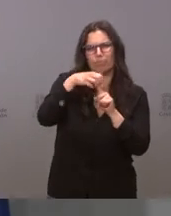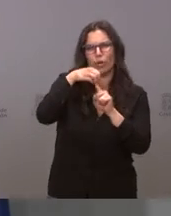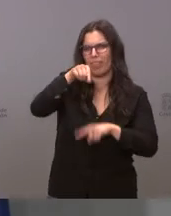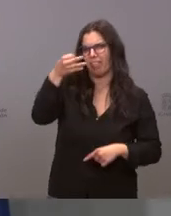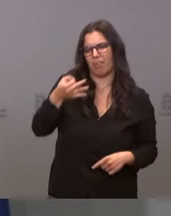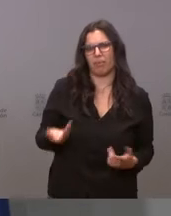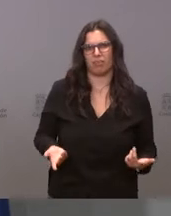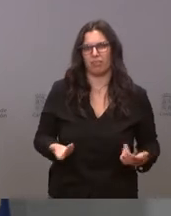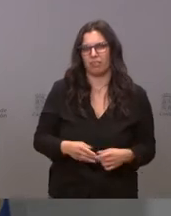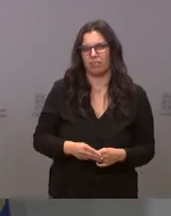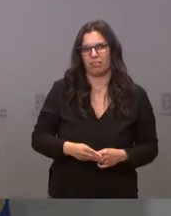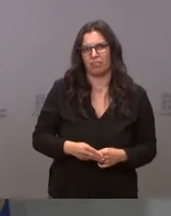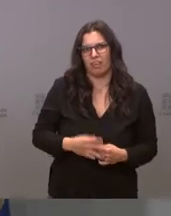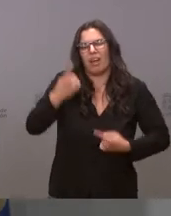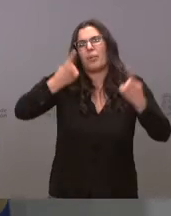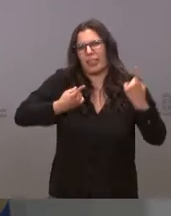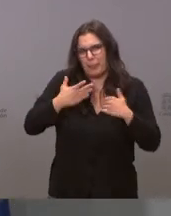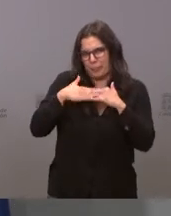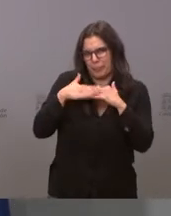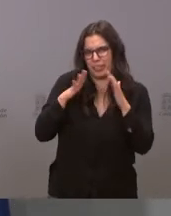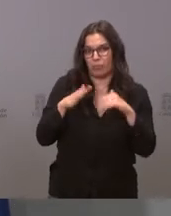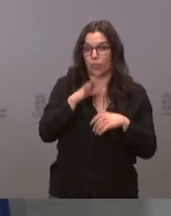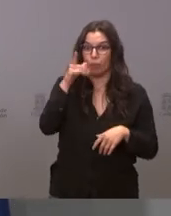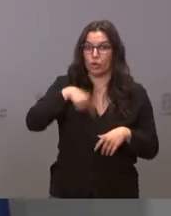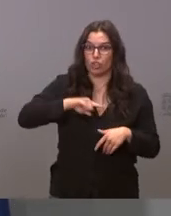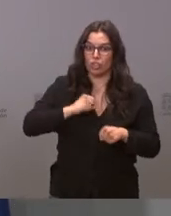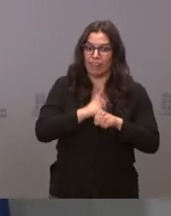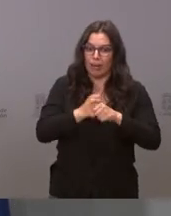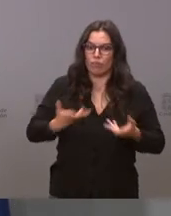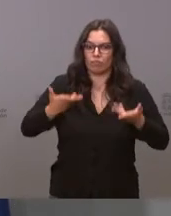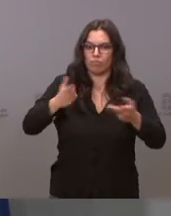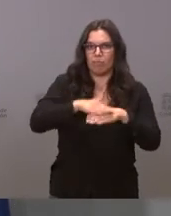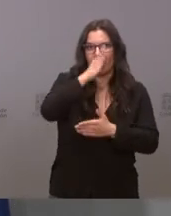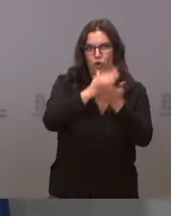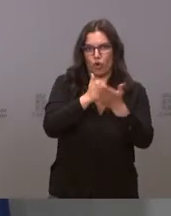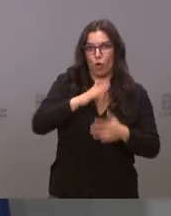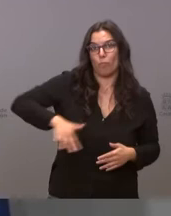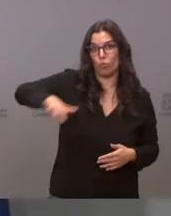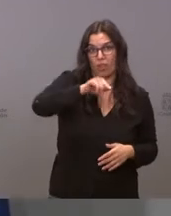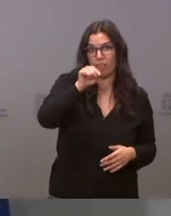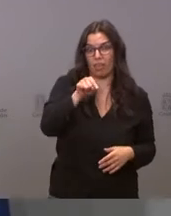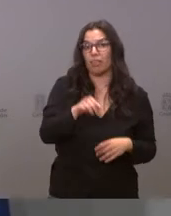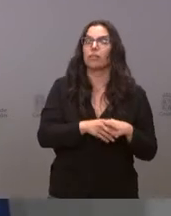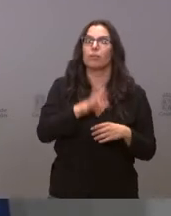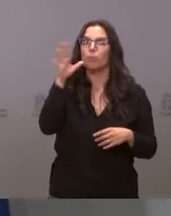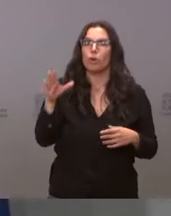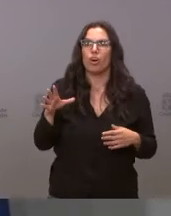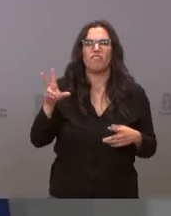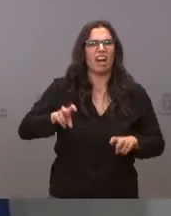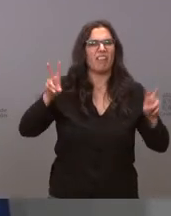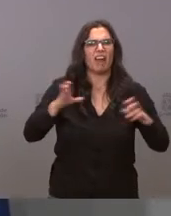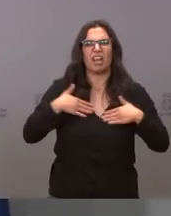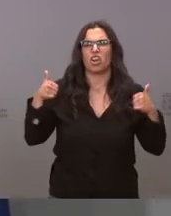de los ciudadanos de la comunidad a la que servimos porque no todo vale